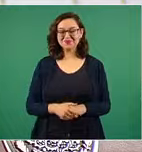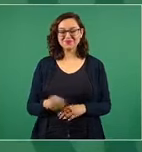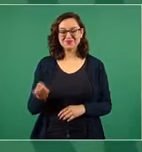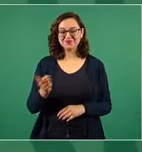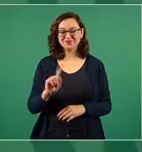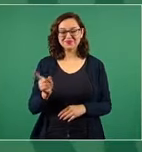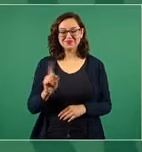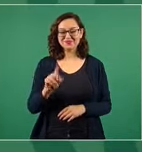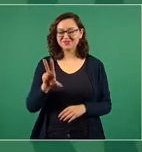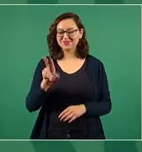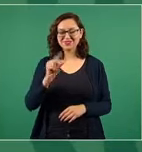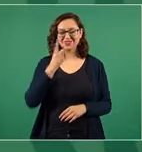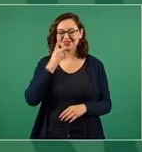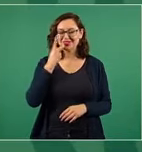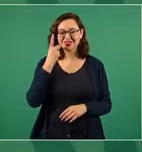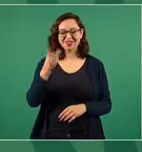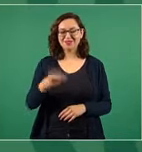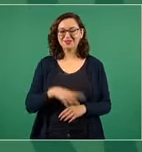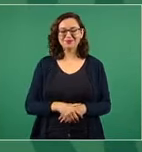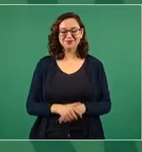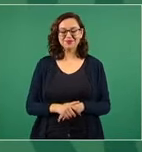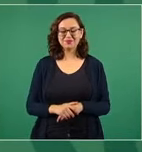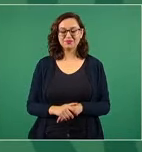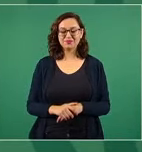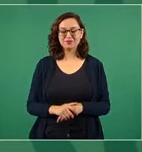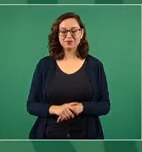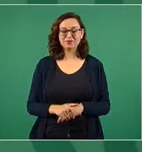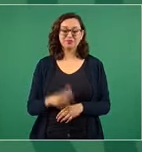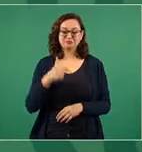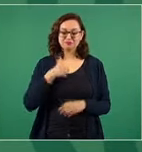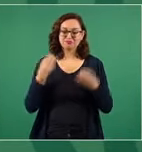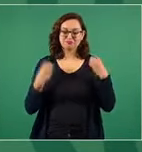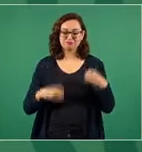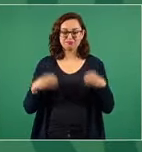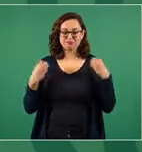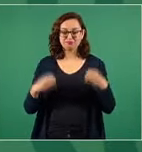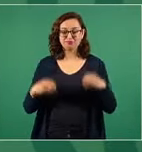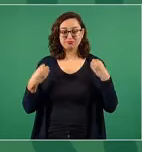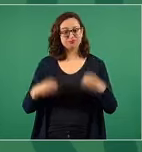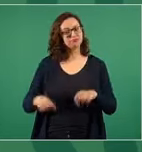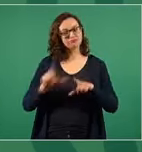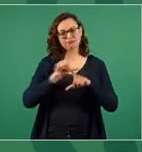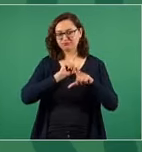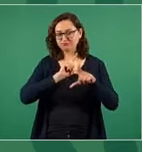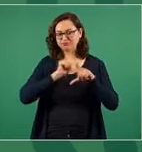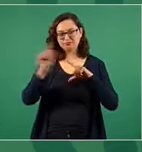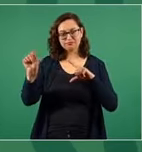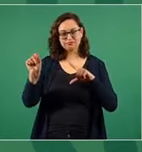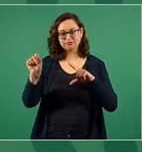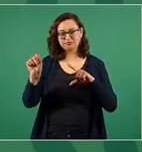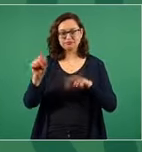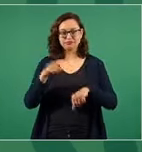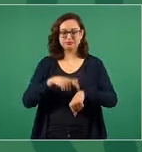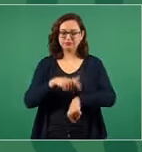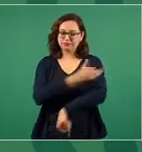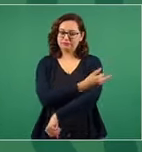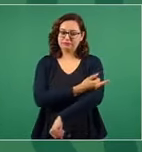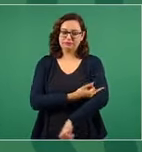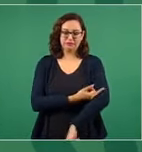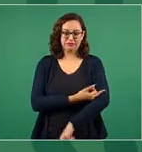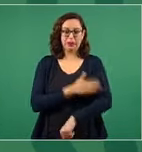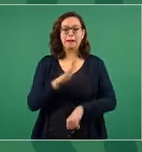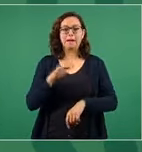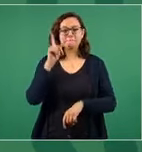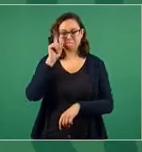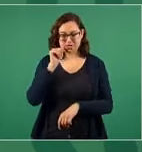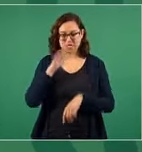bueno tengo un compromiso ya me tengo que ir ya es tarde mañana más